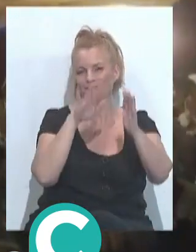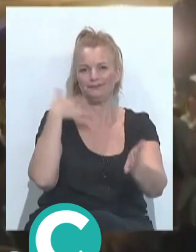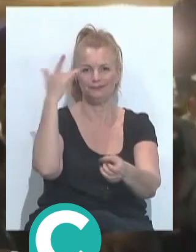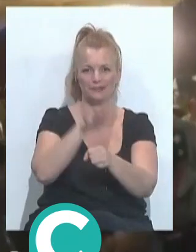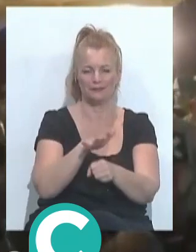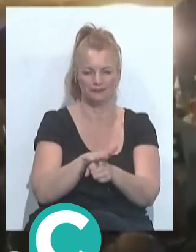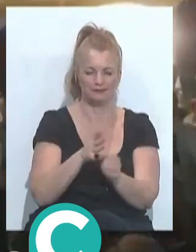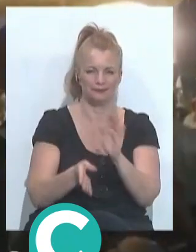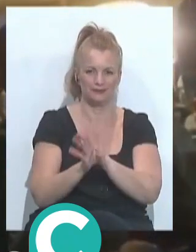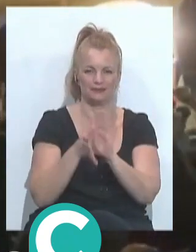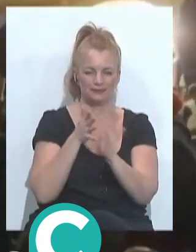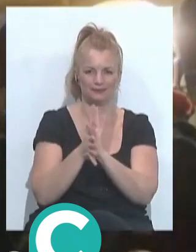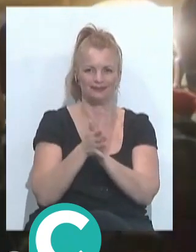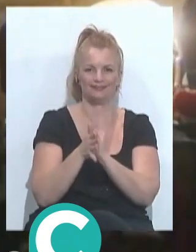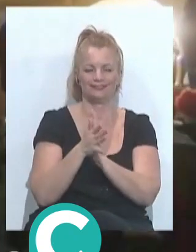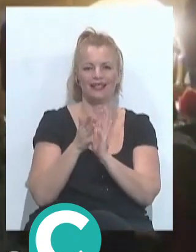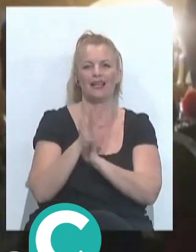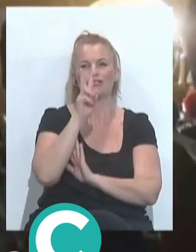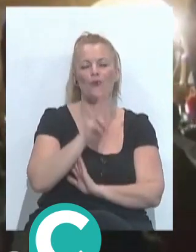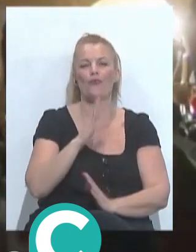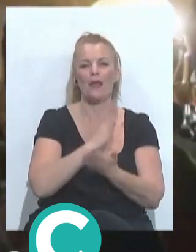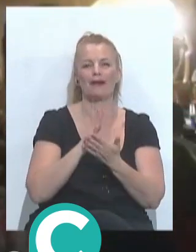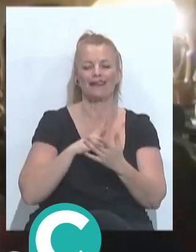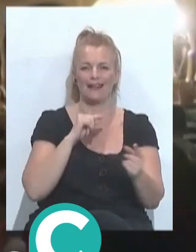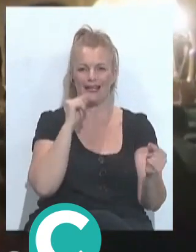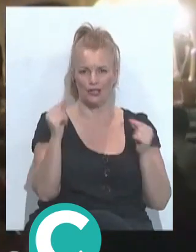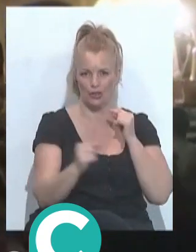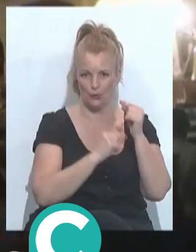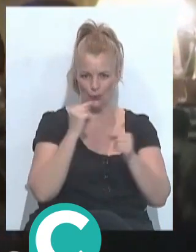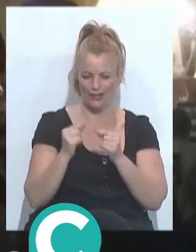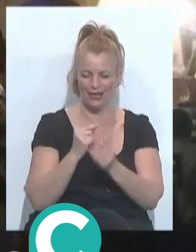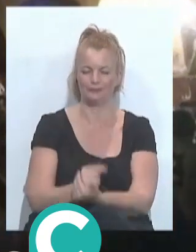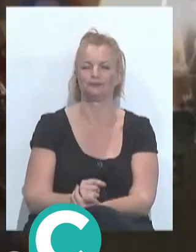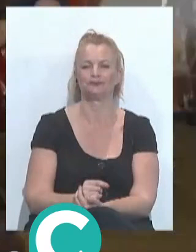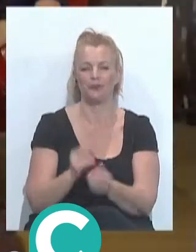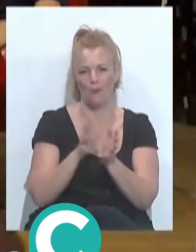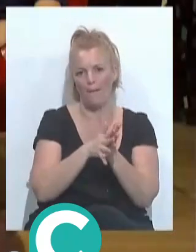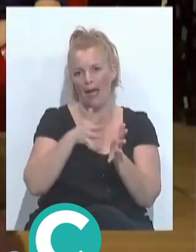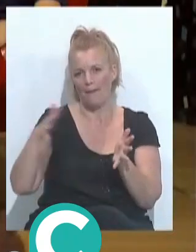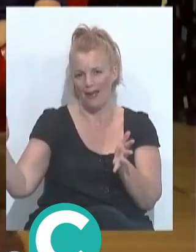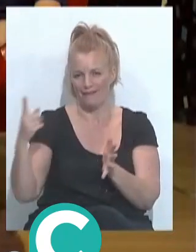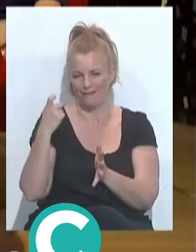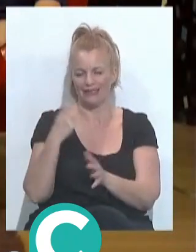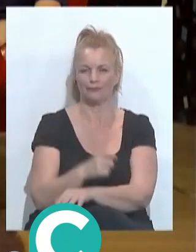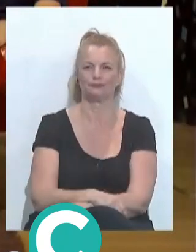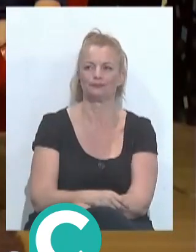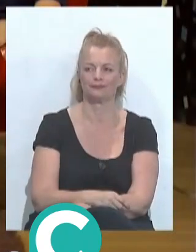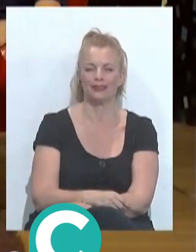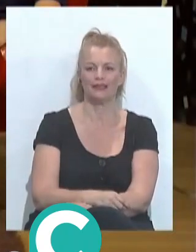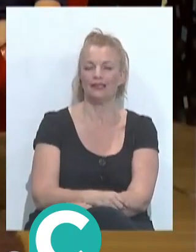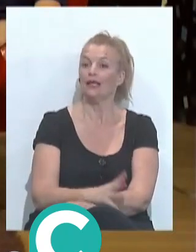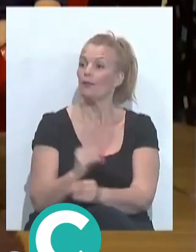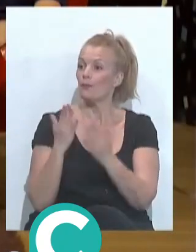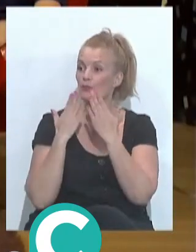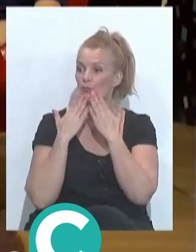la tertulia la versión extendida que tendremos ahora bueno que